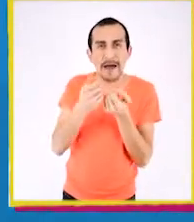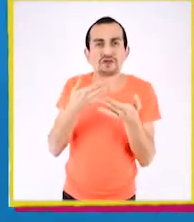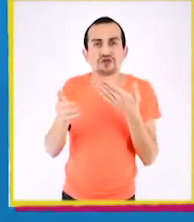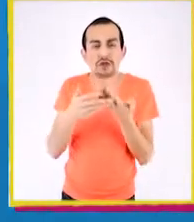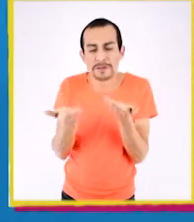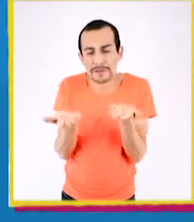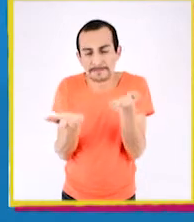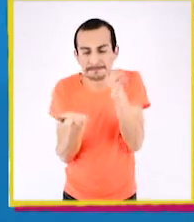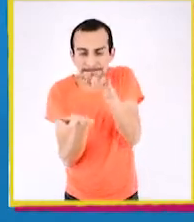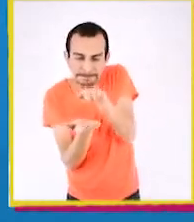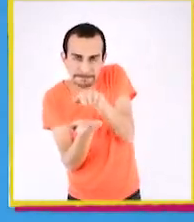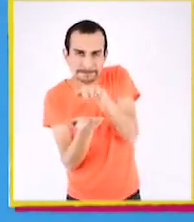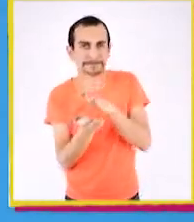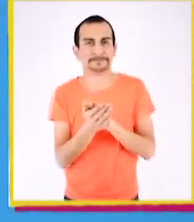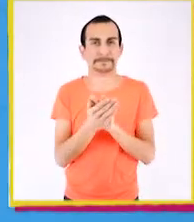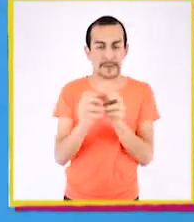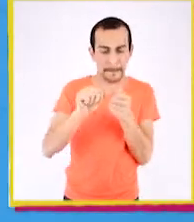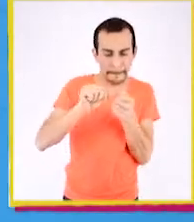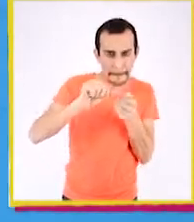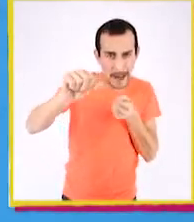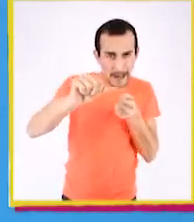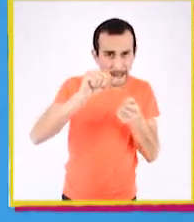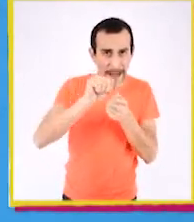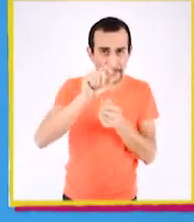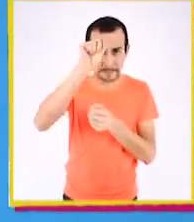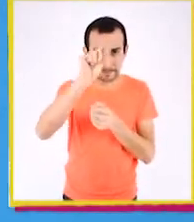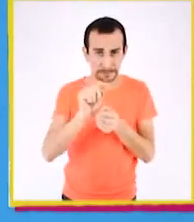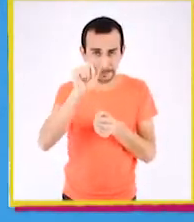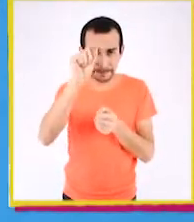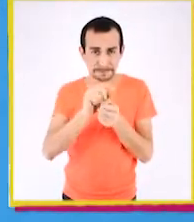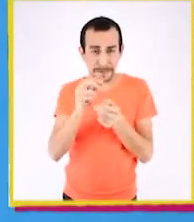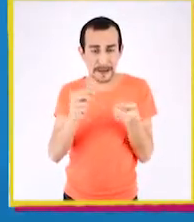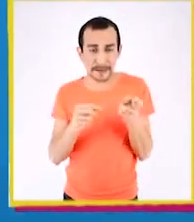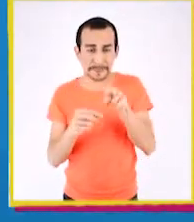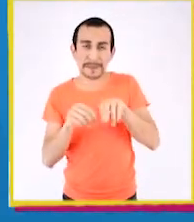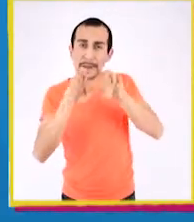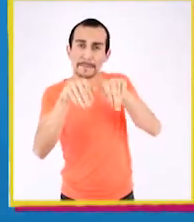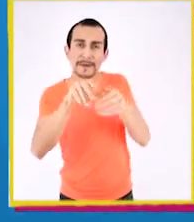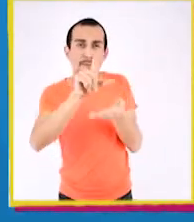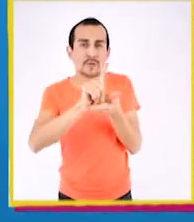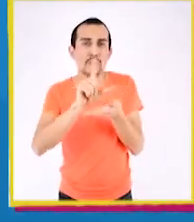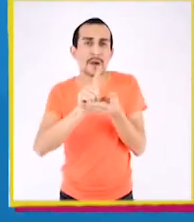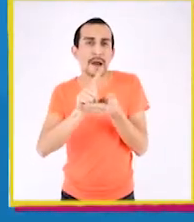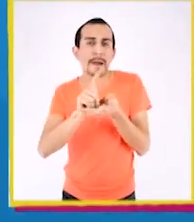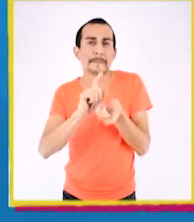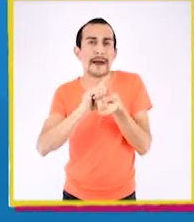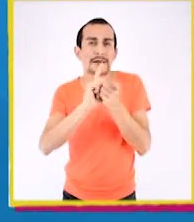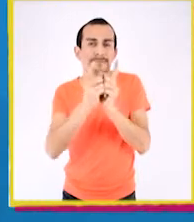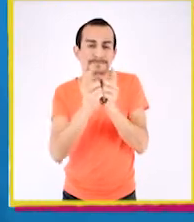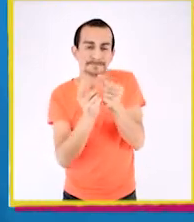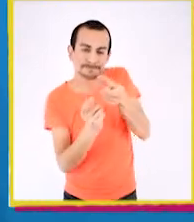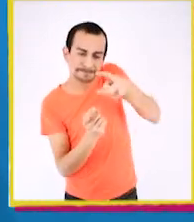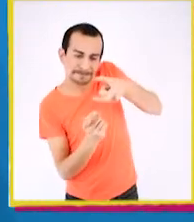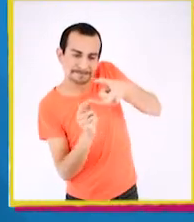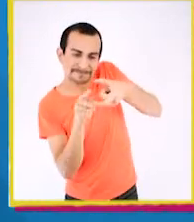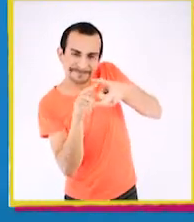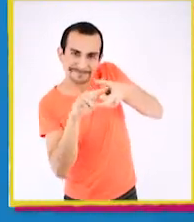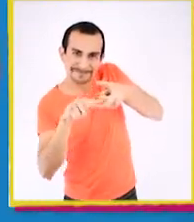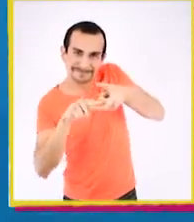tapa. Marcamos el pliegue vertical y repetimos en el otro lado para crear el lomo.